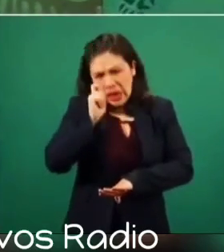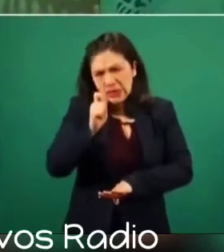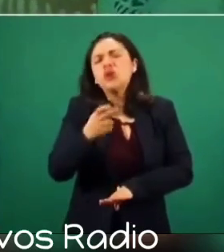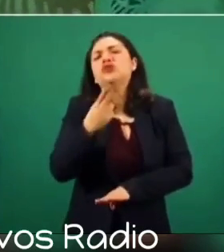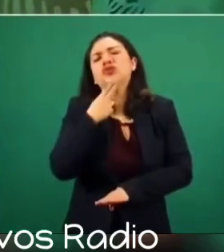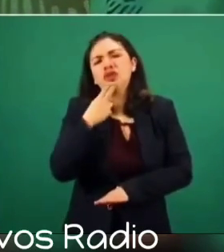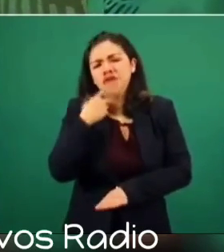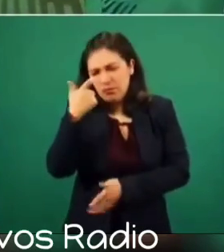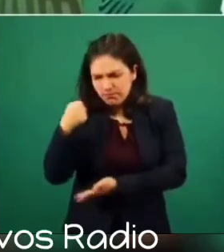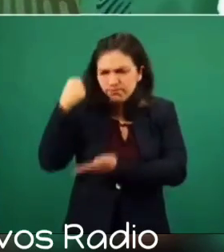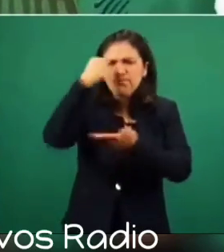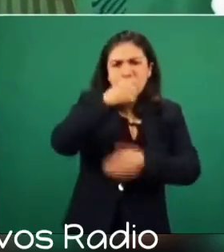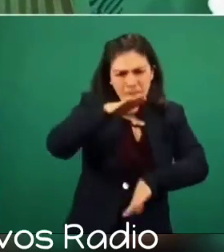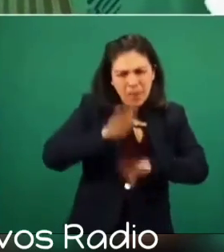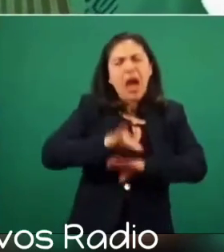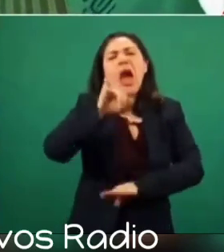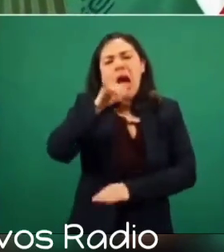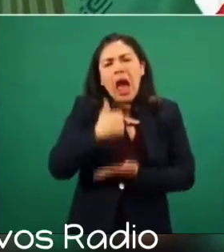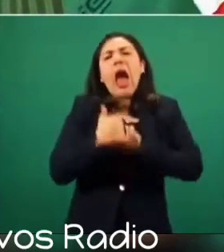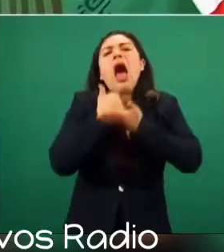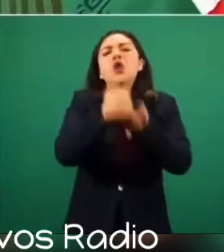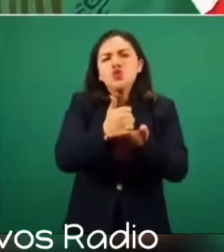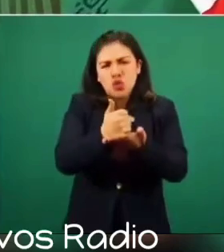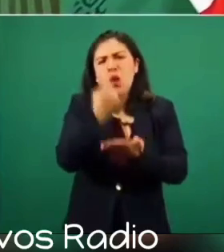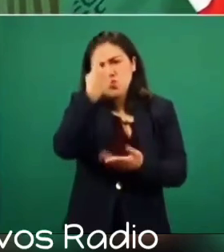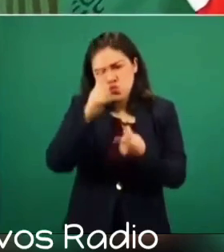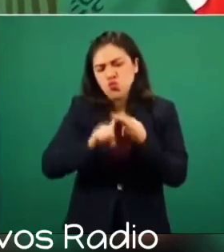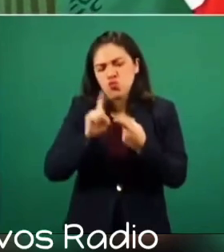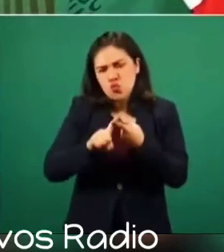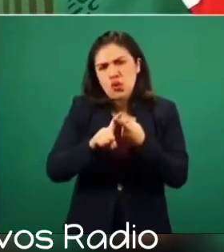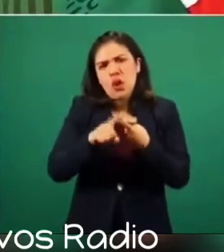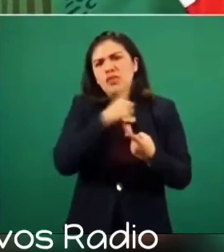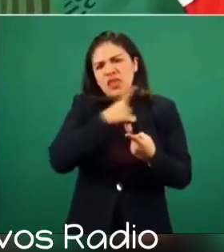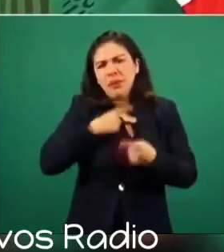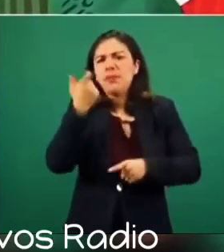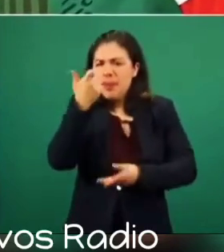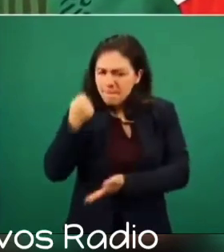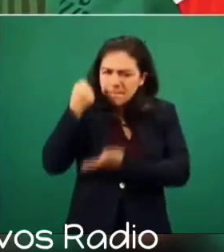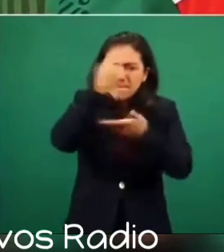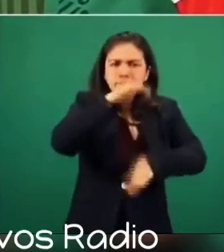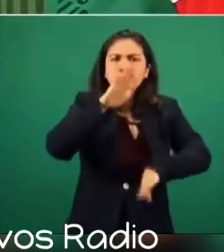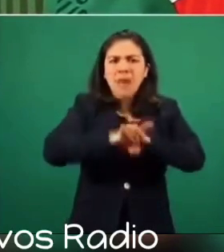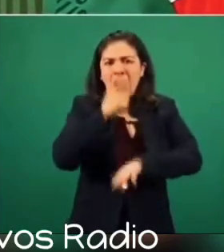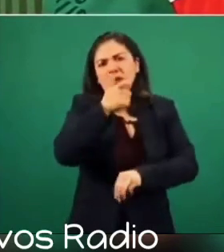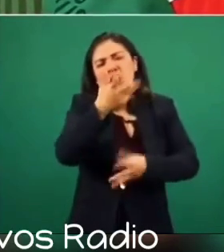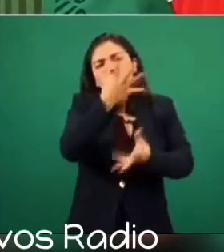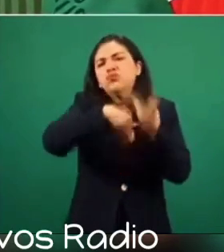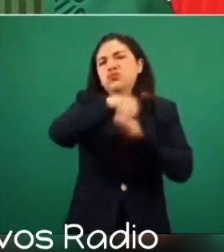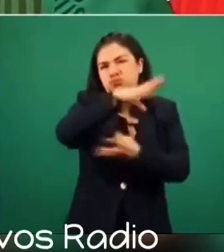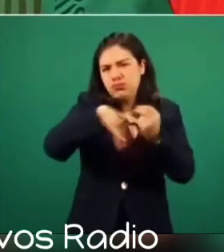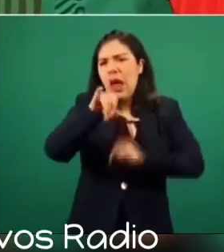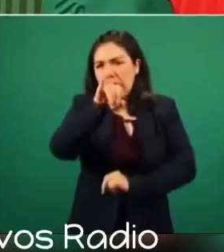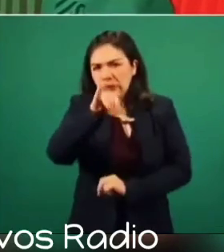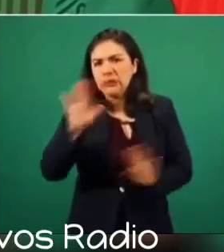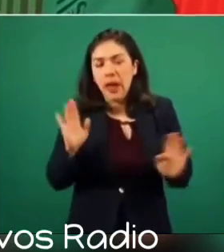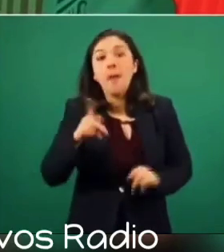medio o es una opción, una alternativa, el que tengan más recursos. Pero también